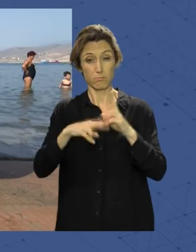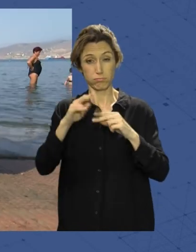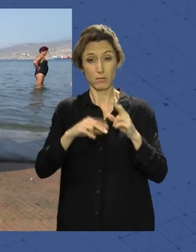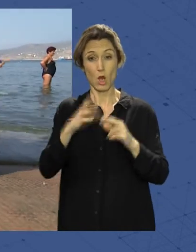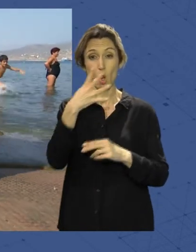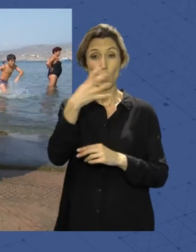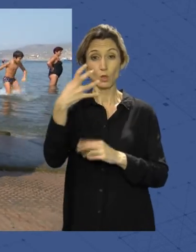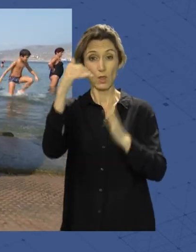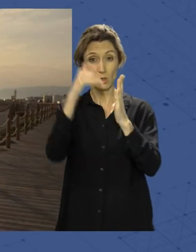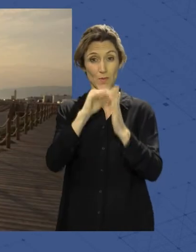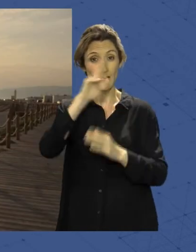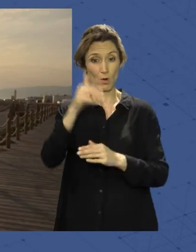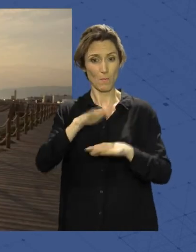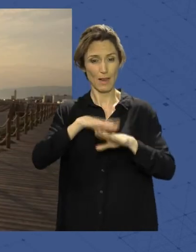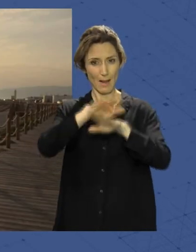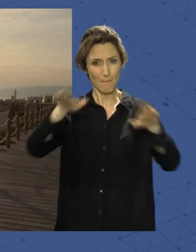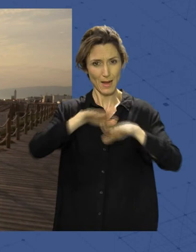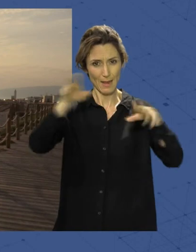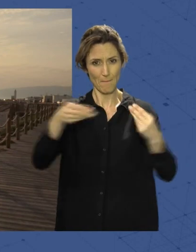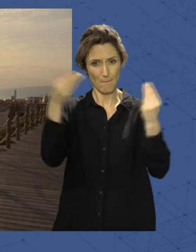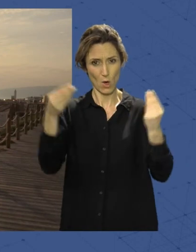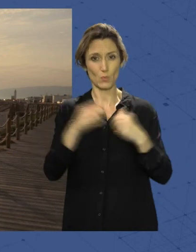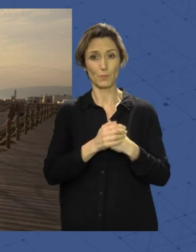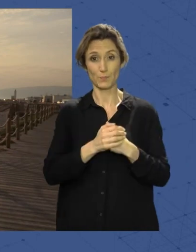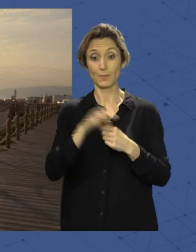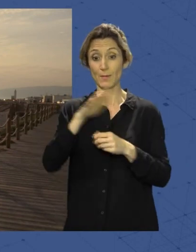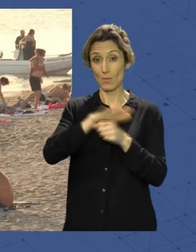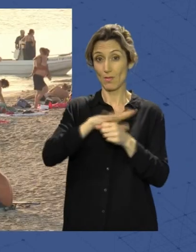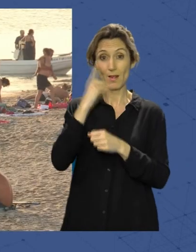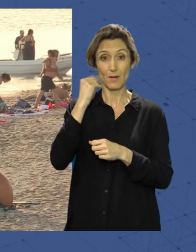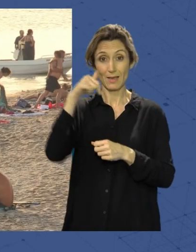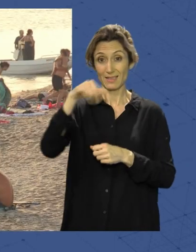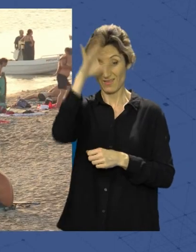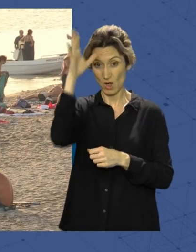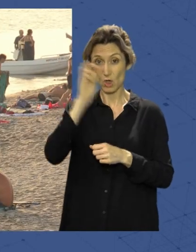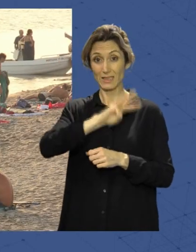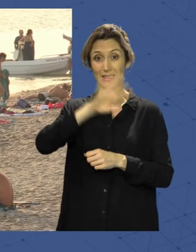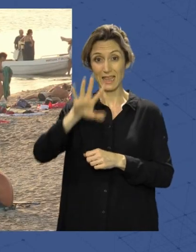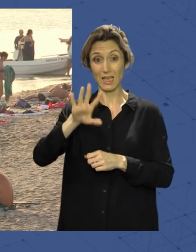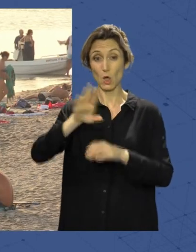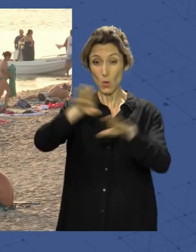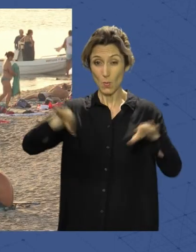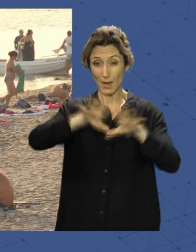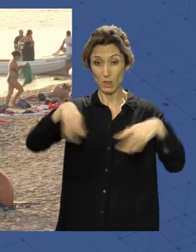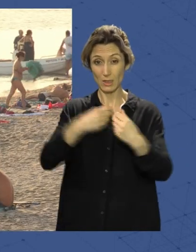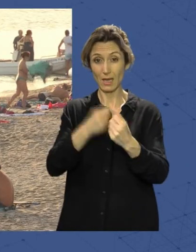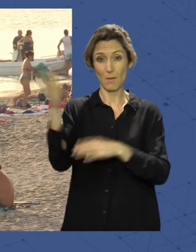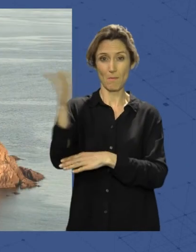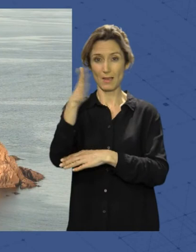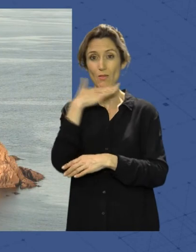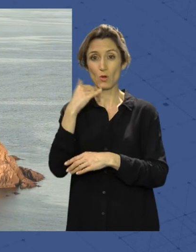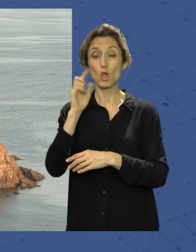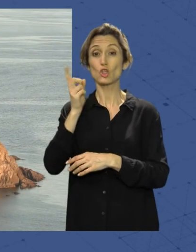.000 euros en mejoras de playa La provincia de Almería contará este verano con 35 playas con bandera azul solo superada en